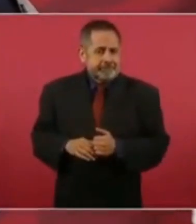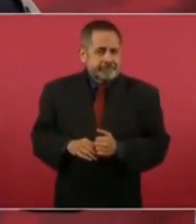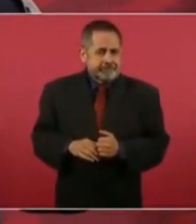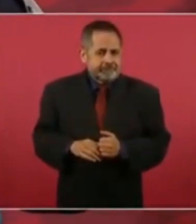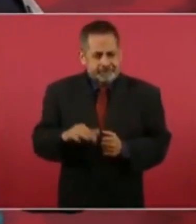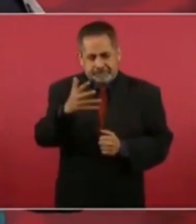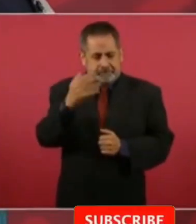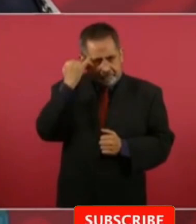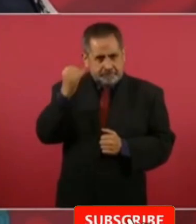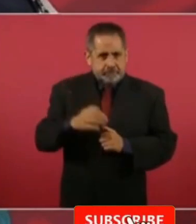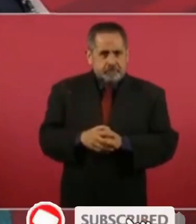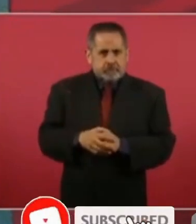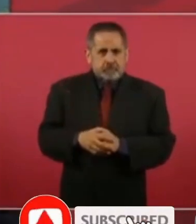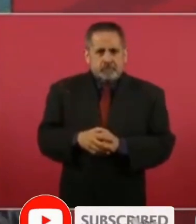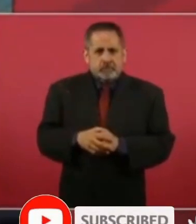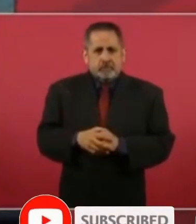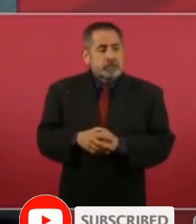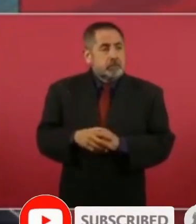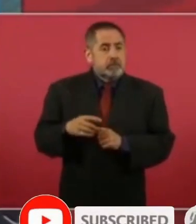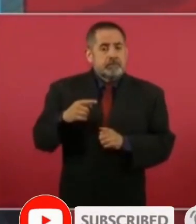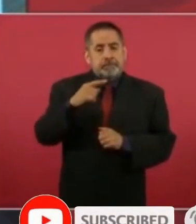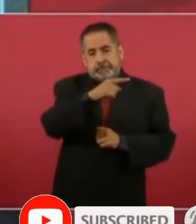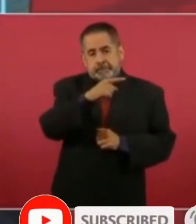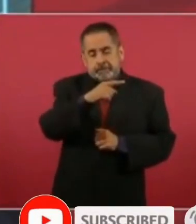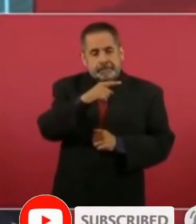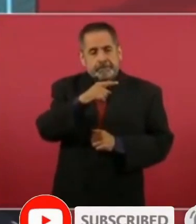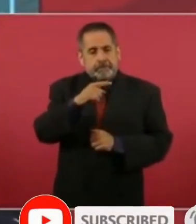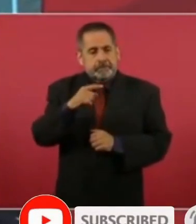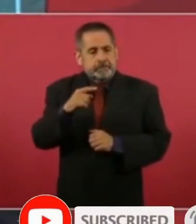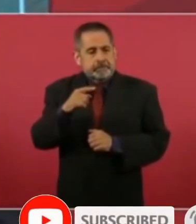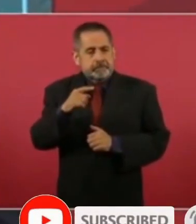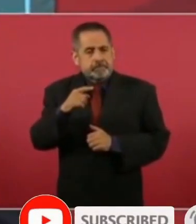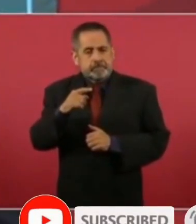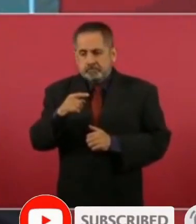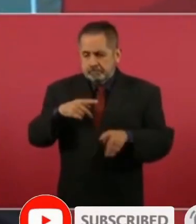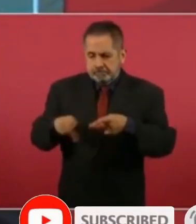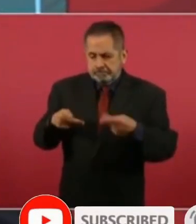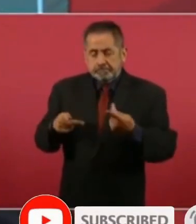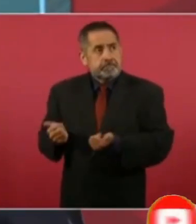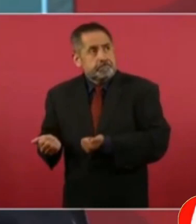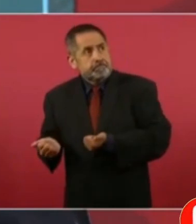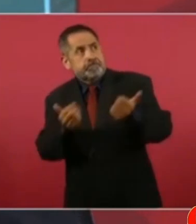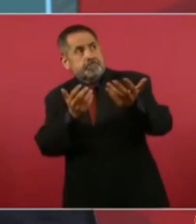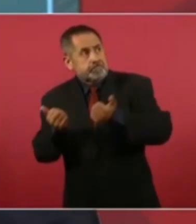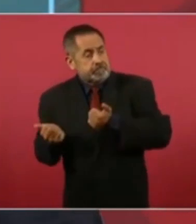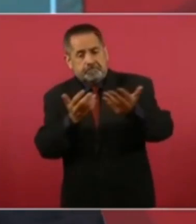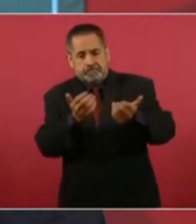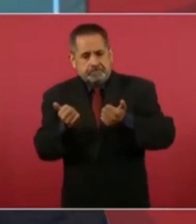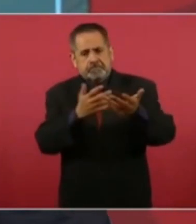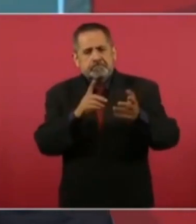han crecido mucho las importaciones que hacemos